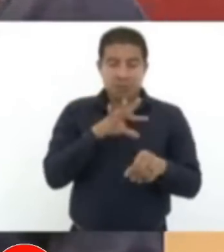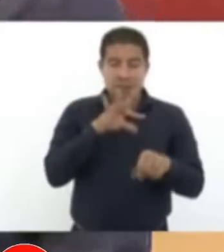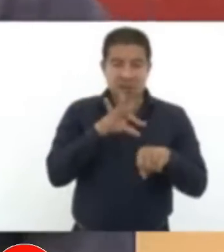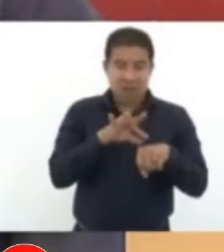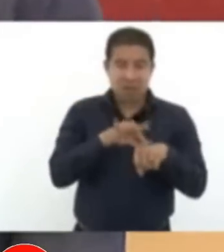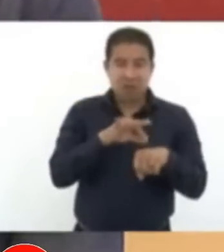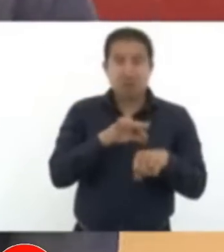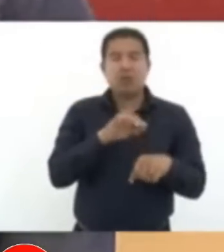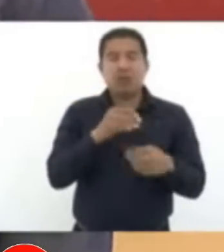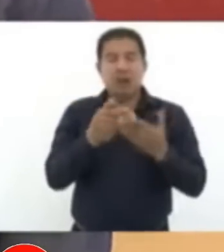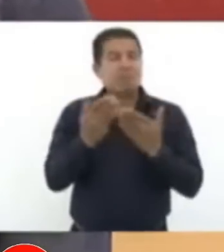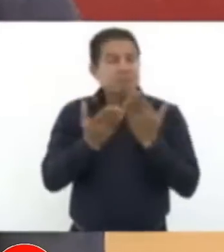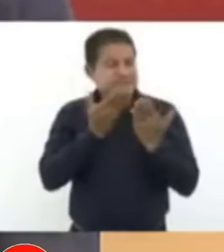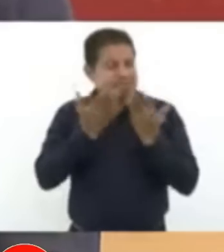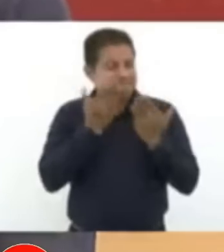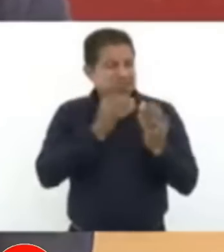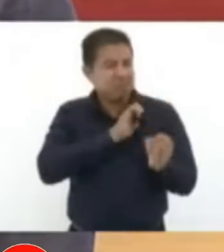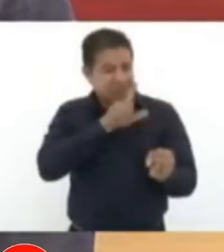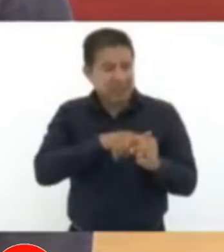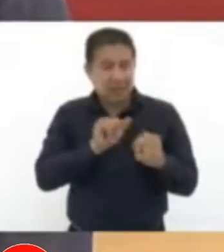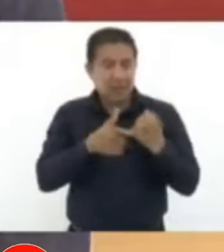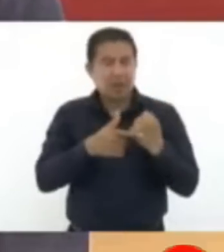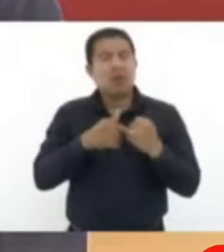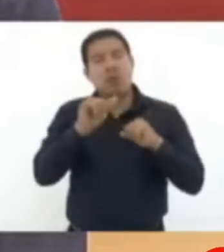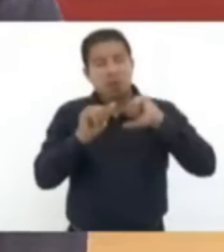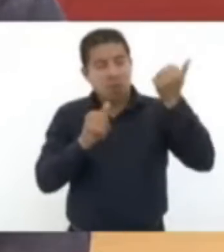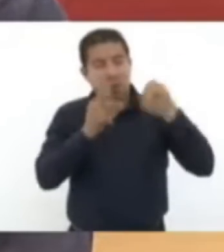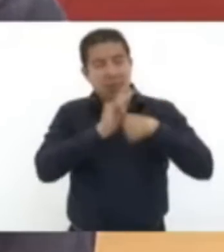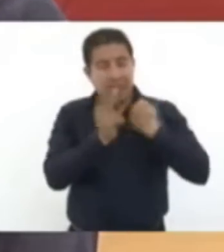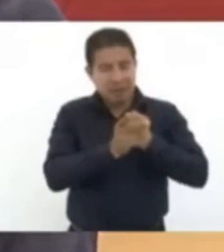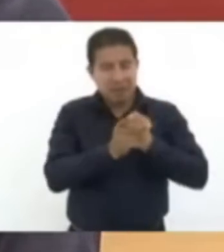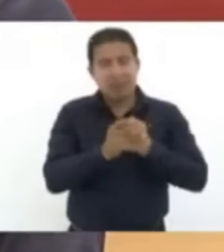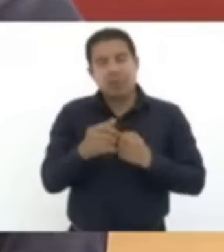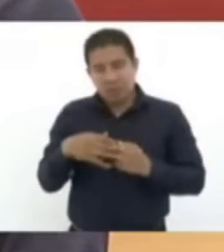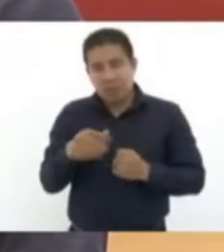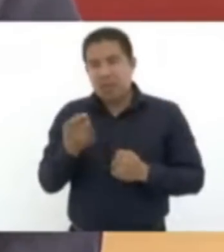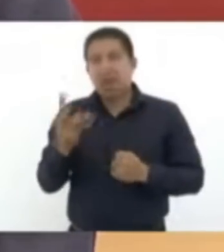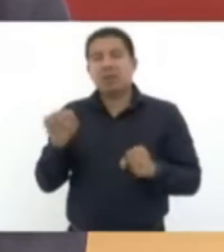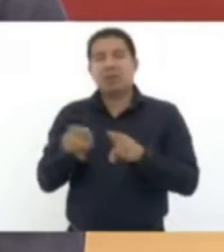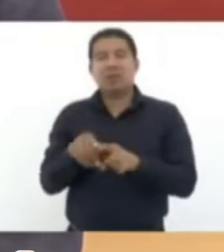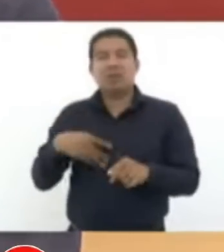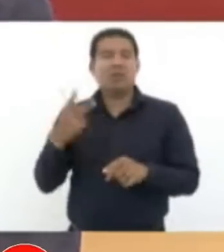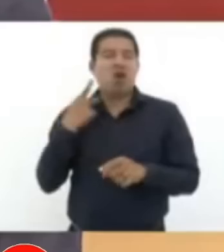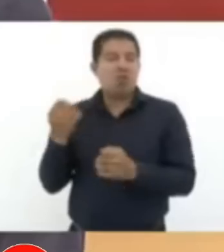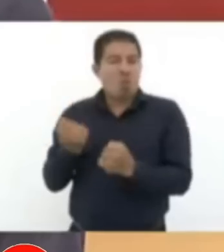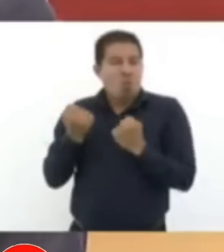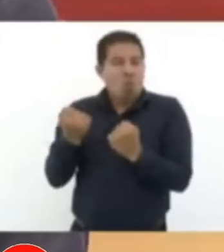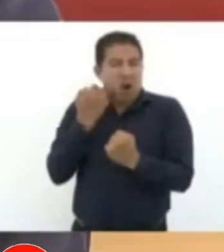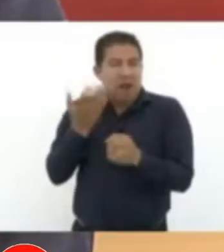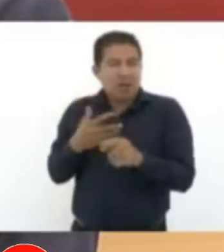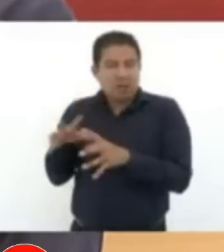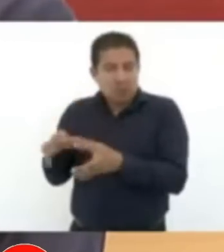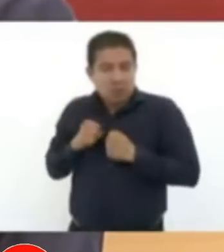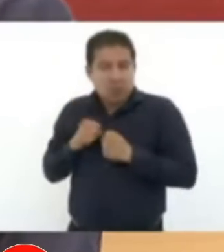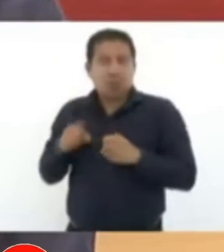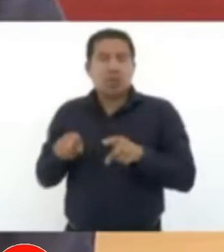al extranjero, y también, aunque no les gustan los conservadores, vamos a traer médicos de